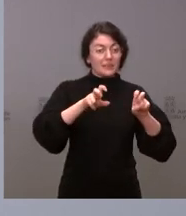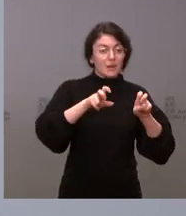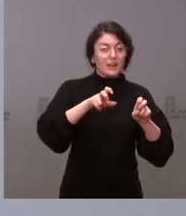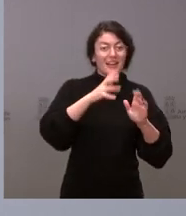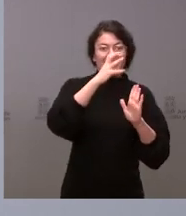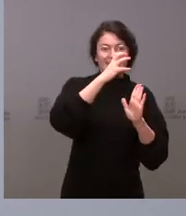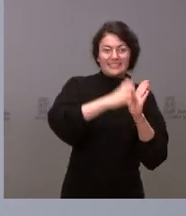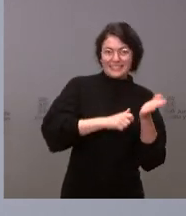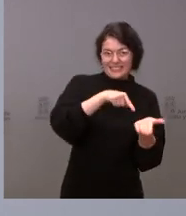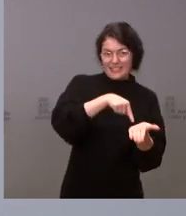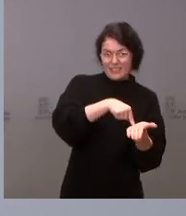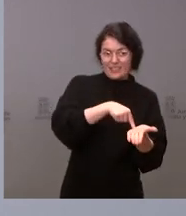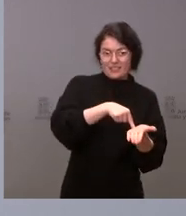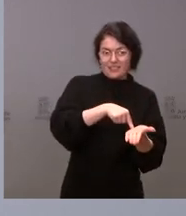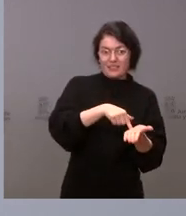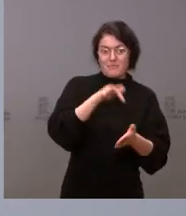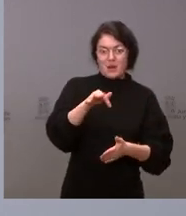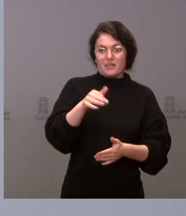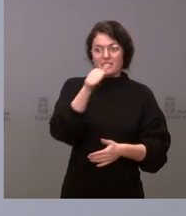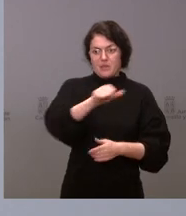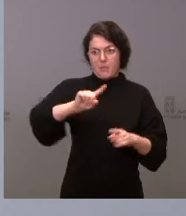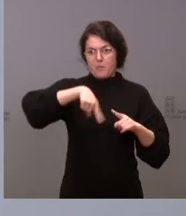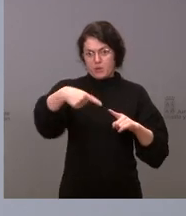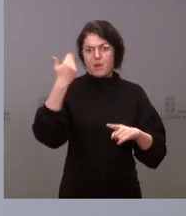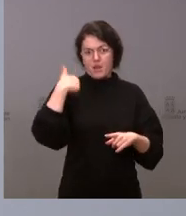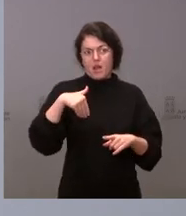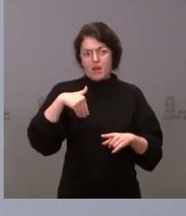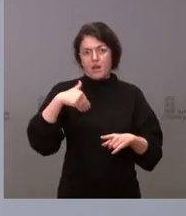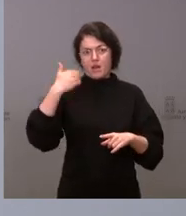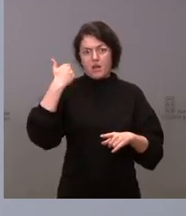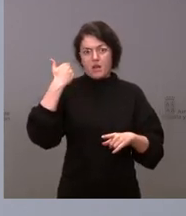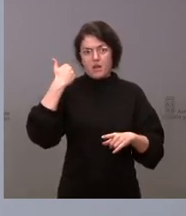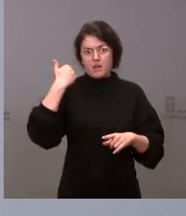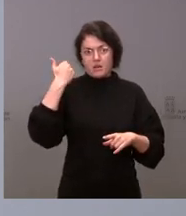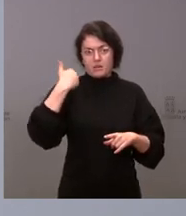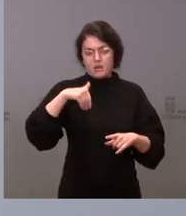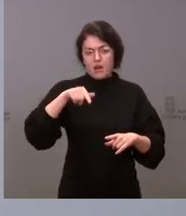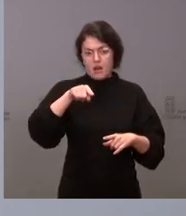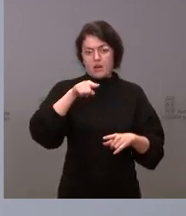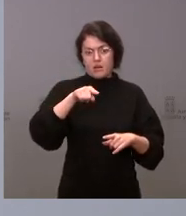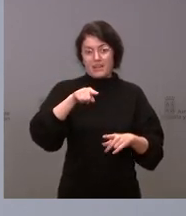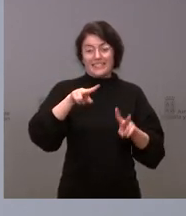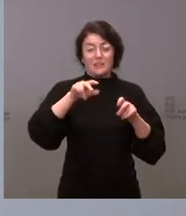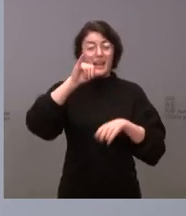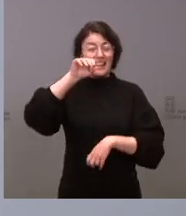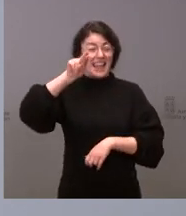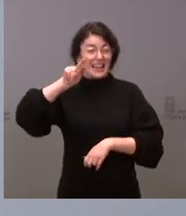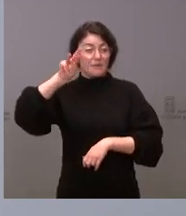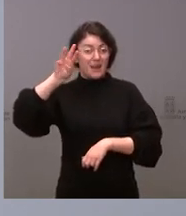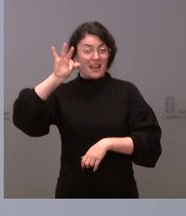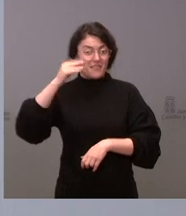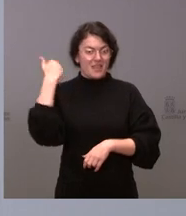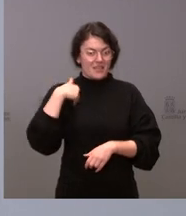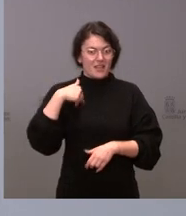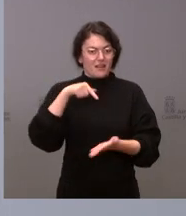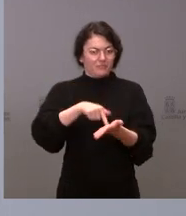y seguramente la próxima semana figure ya en el Gobierno abierto esta rebaja del impuesto de la renta de las personas físicas. Las ayudas financieras